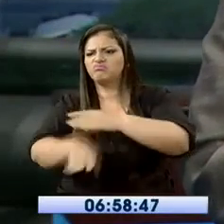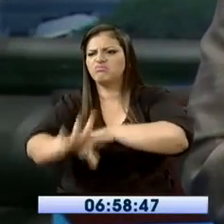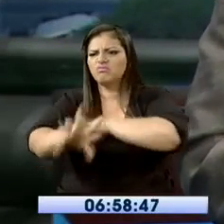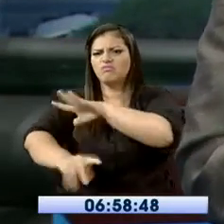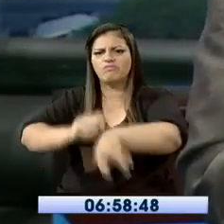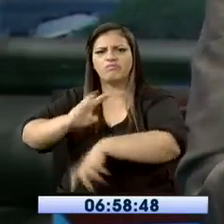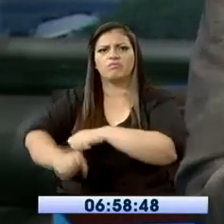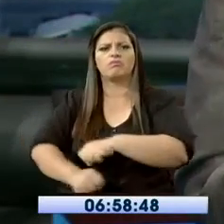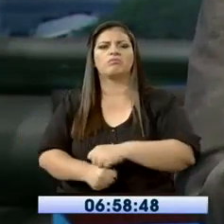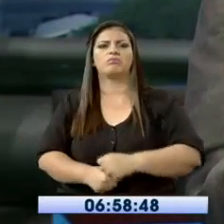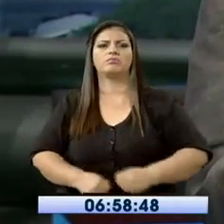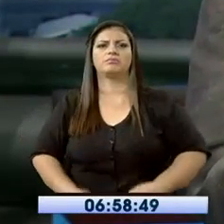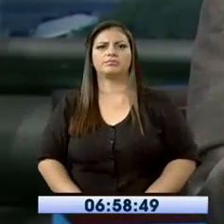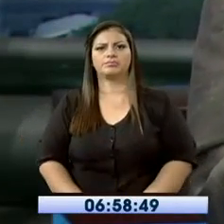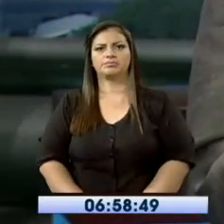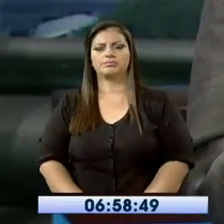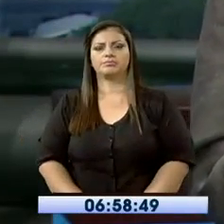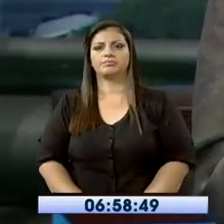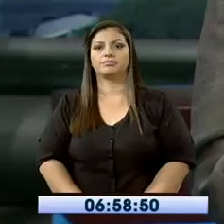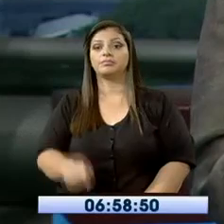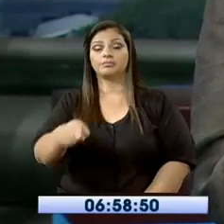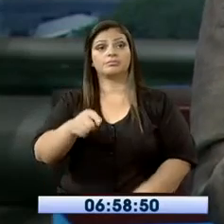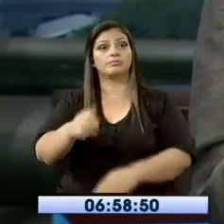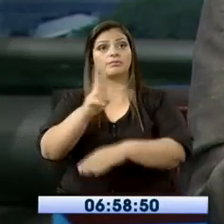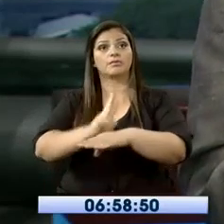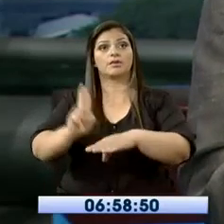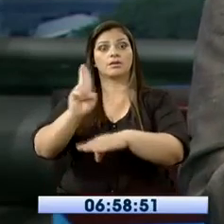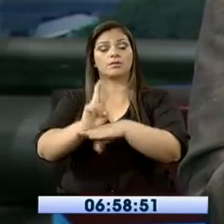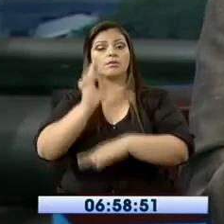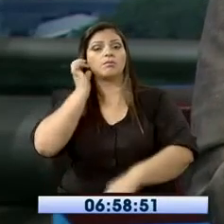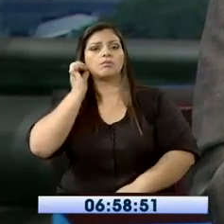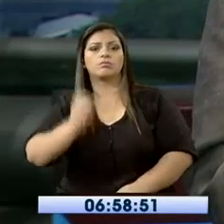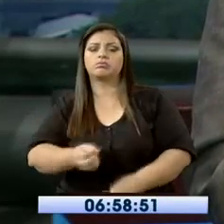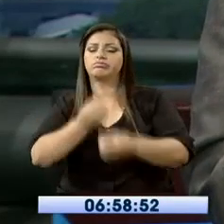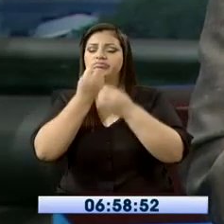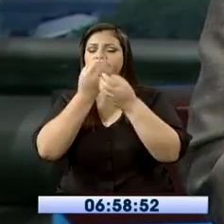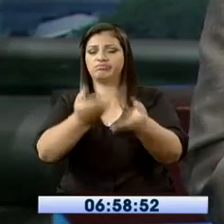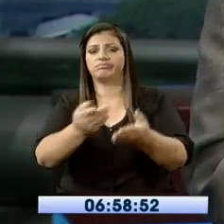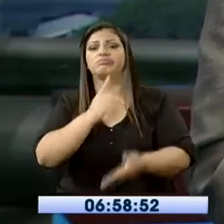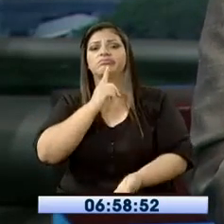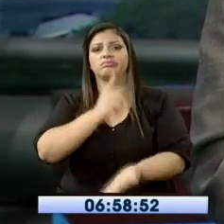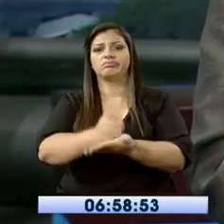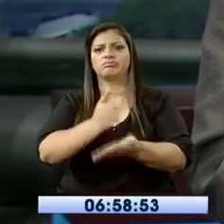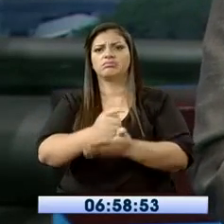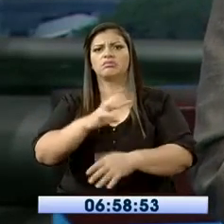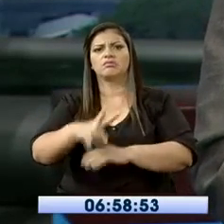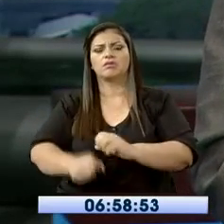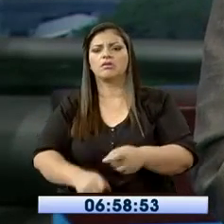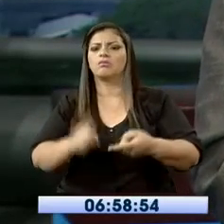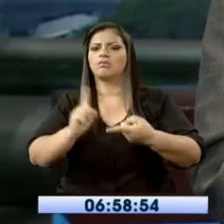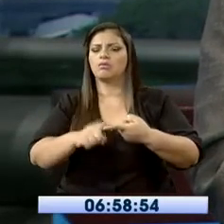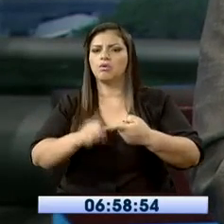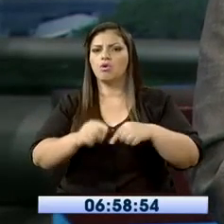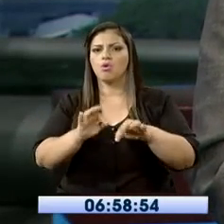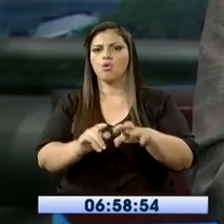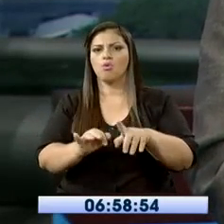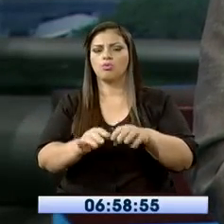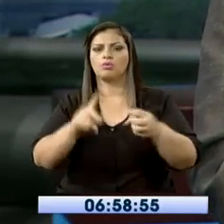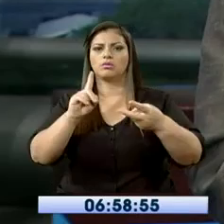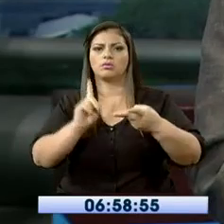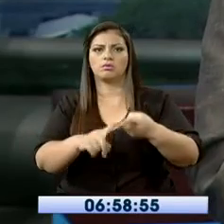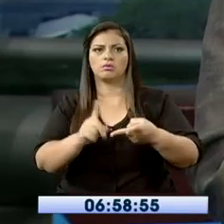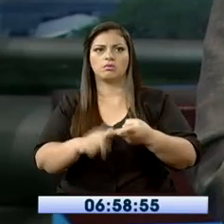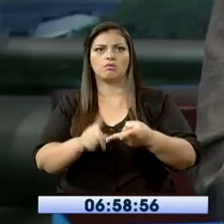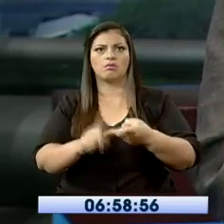en un mes. Así lo denuncia la rectora y los padres de familia. Los antisociales se han llevado desde computadoras hasta la